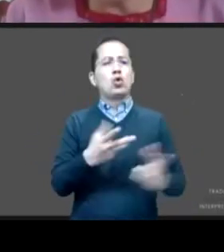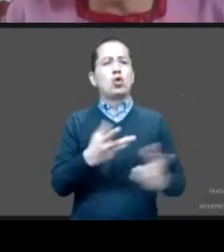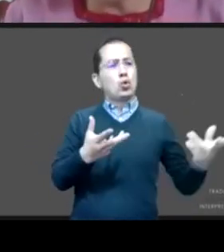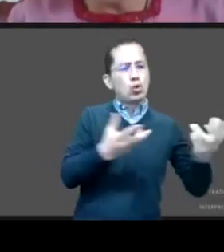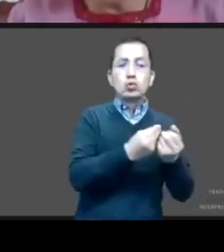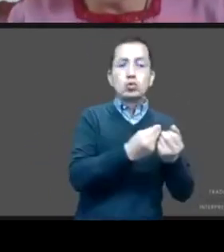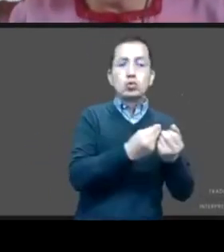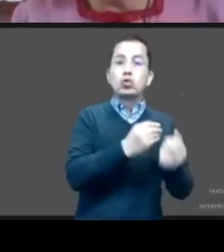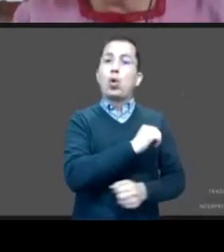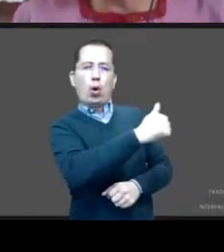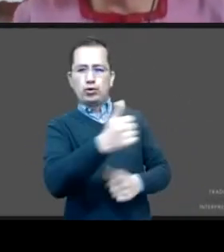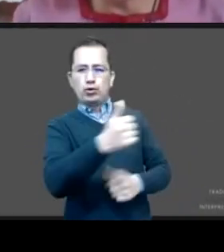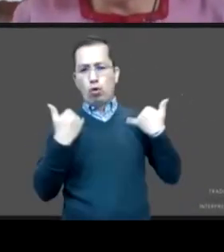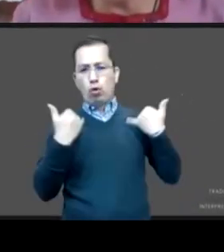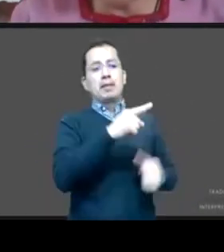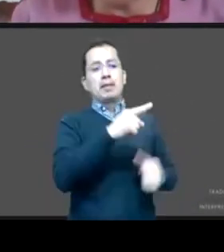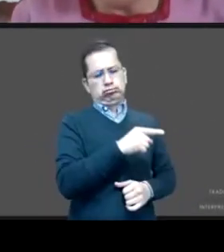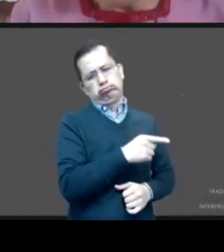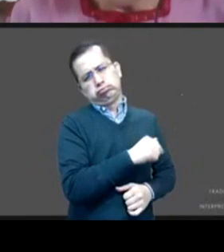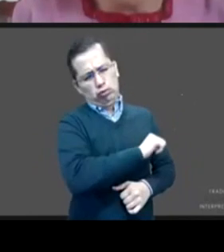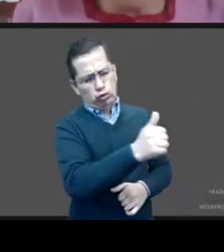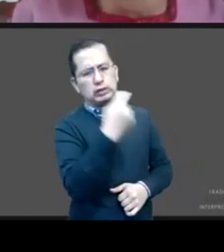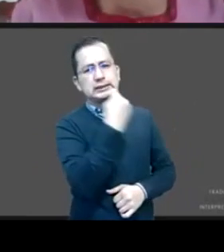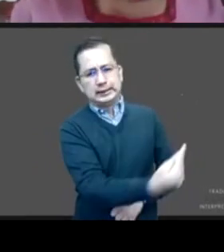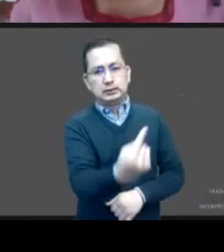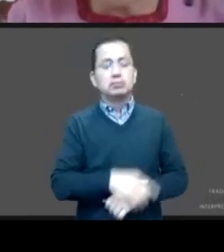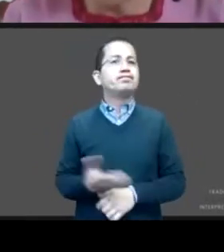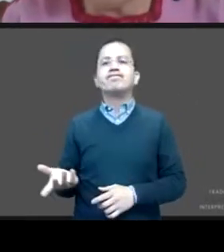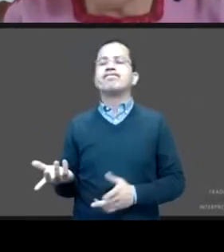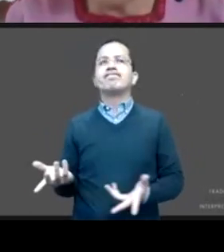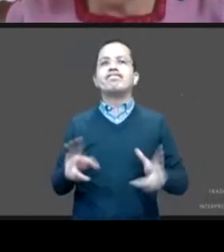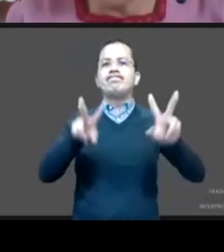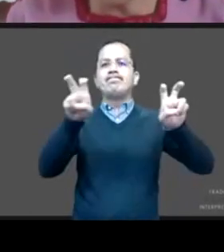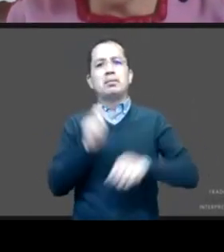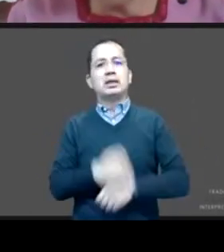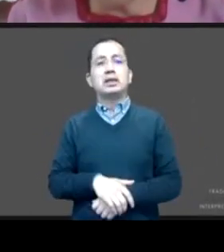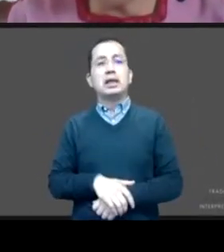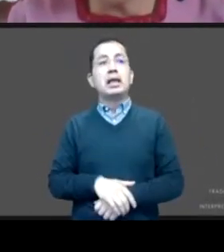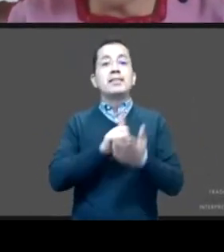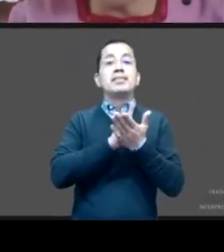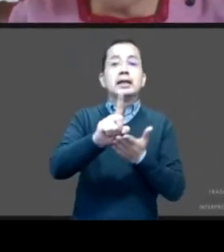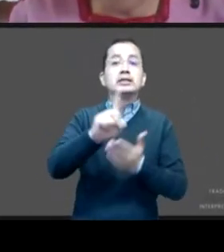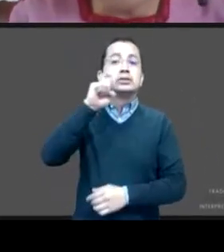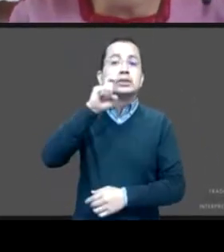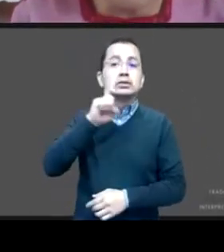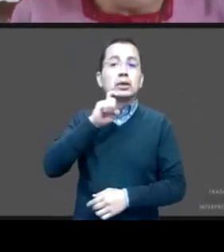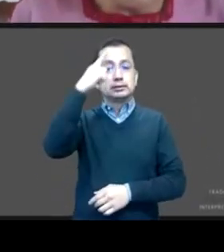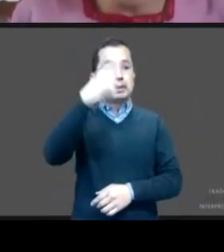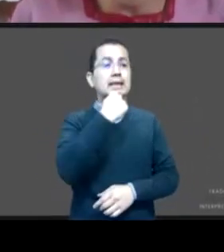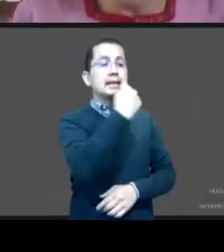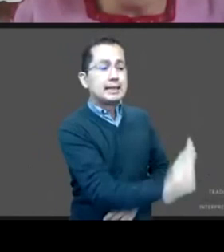de las niñas y niños. Los derechos sexuales, Valeria, de niñas, niños y adolescentes y jóvenes.